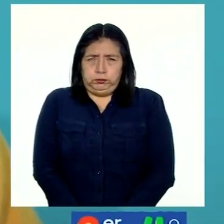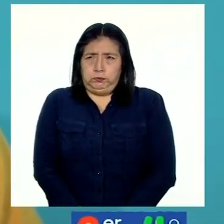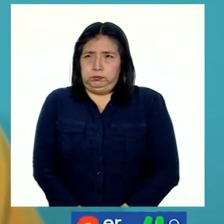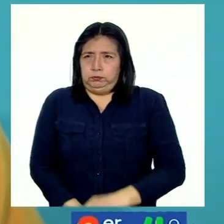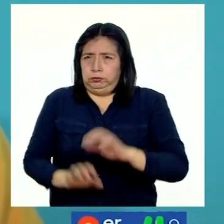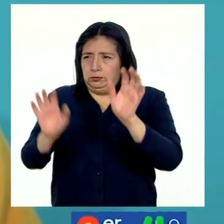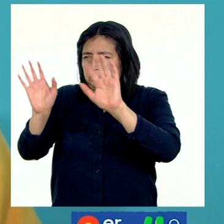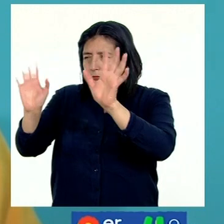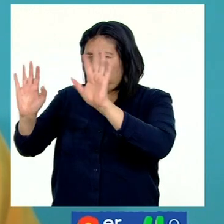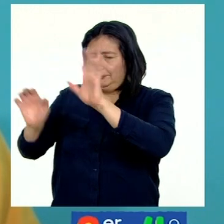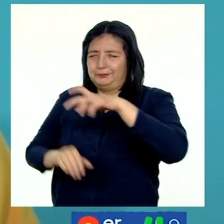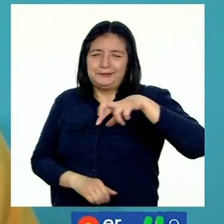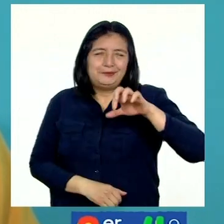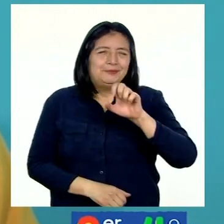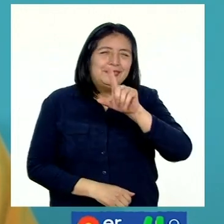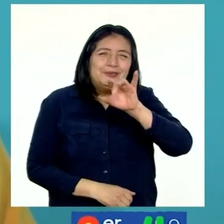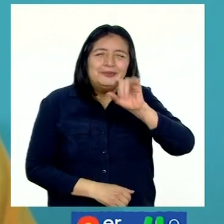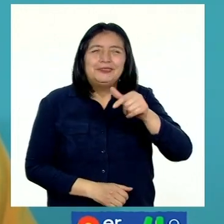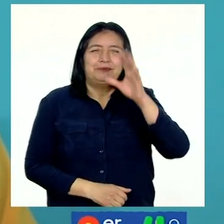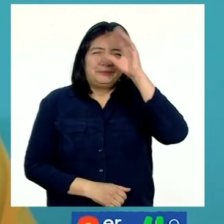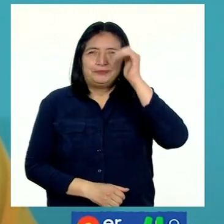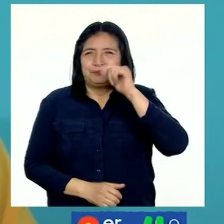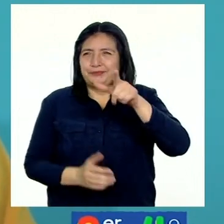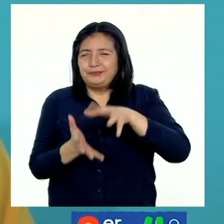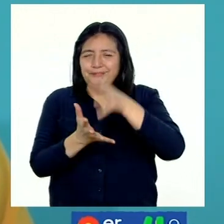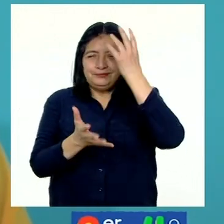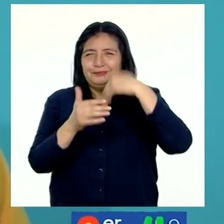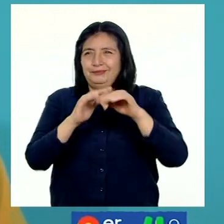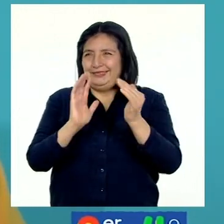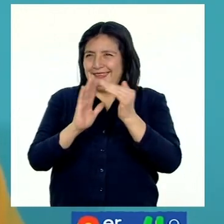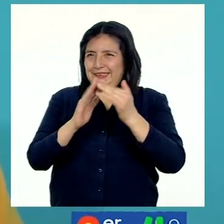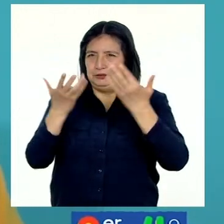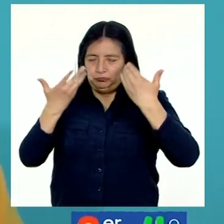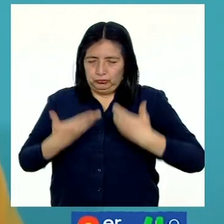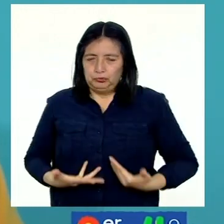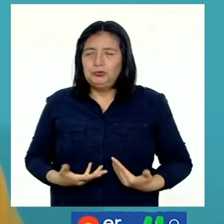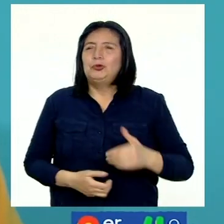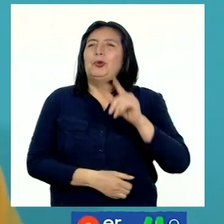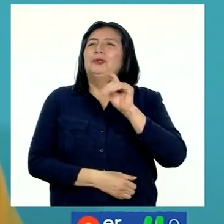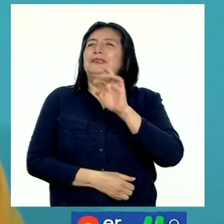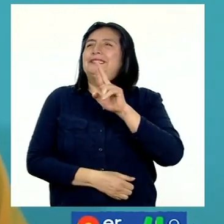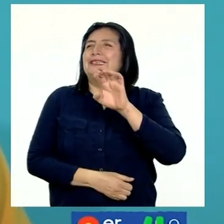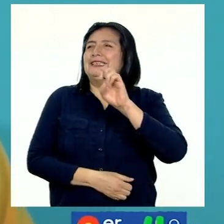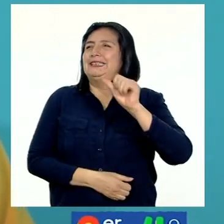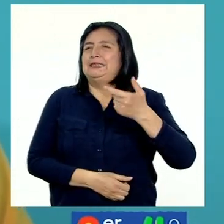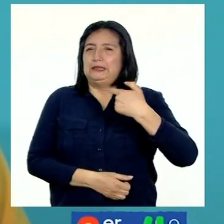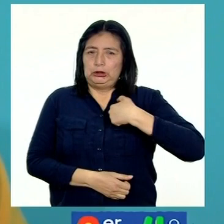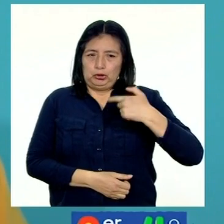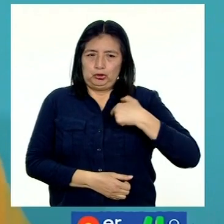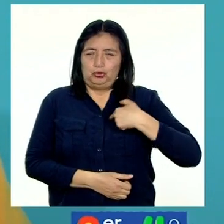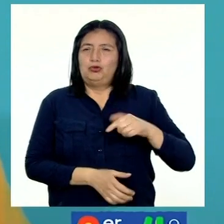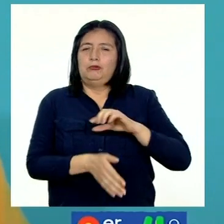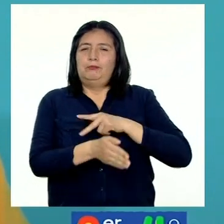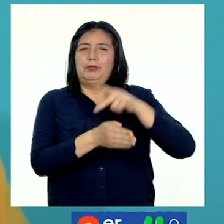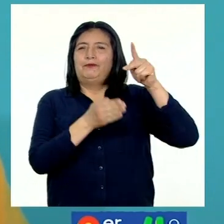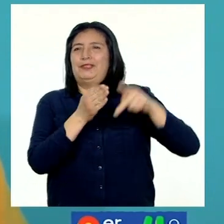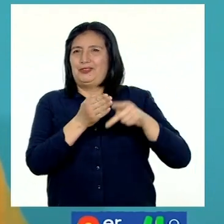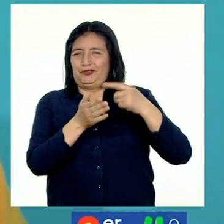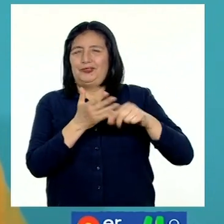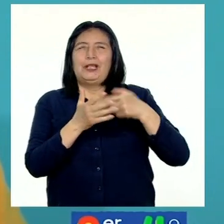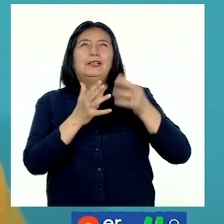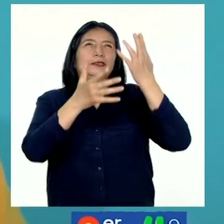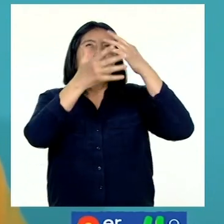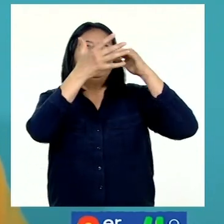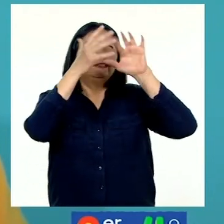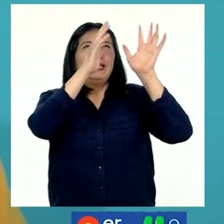Hola, Paola. Hola, chicos y chicas de Aprendo en Casa. Mi nombre es Teresa García y soy meteoróloga. ¿Cómo están